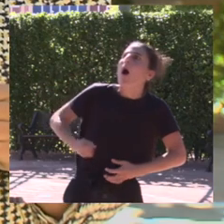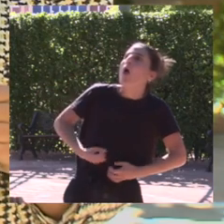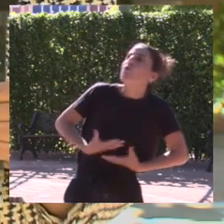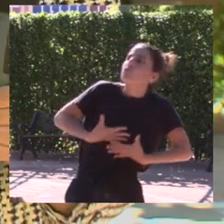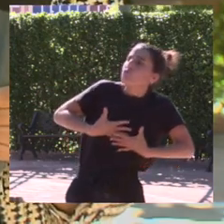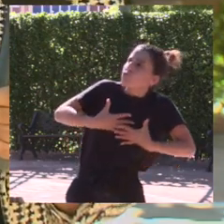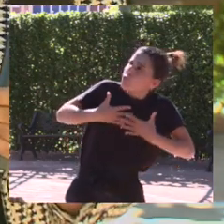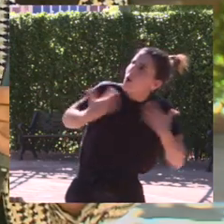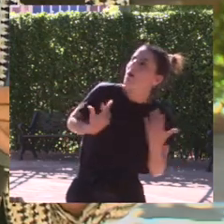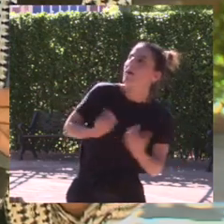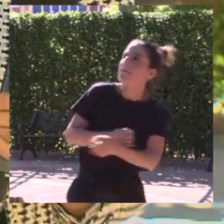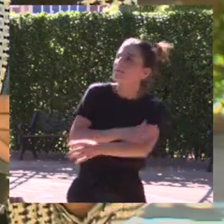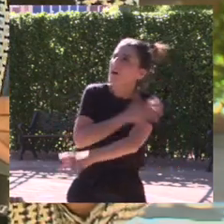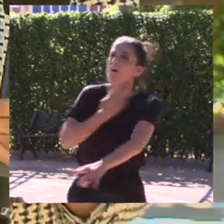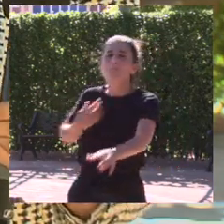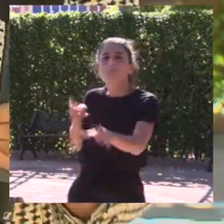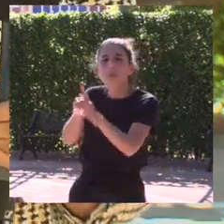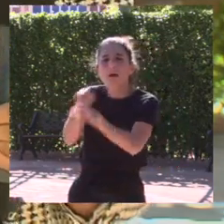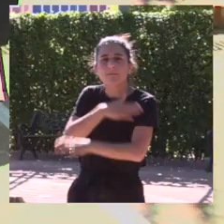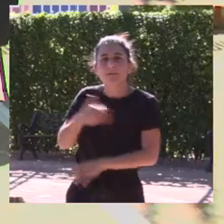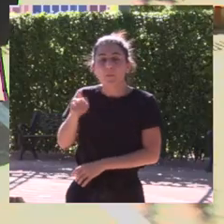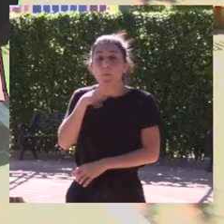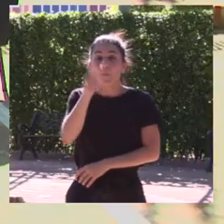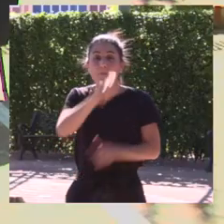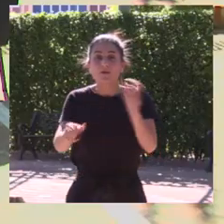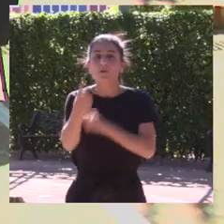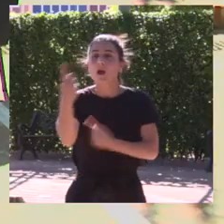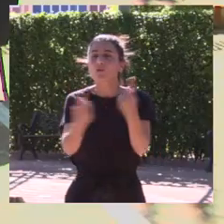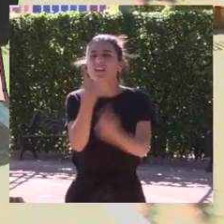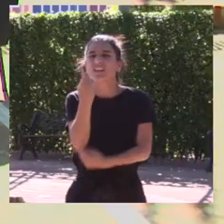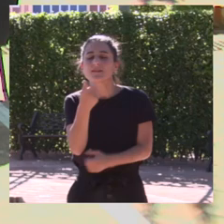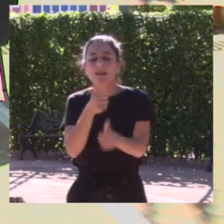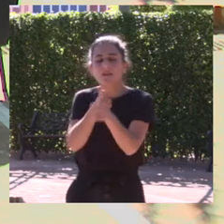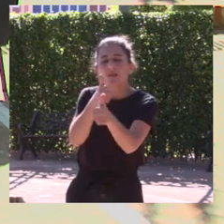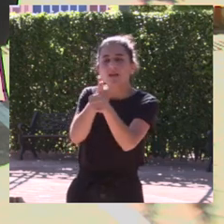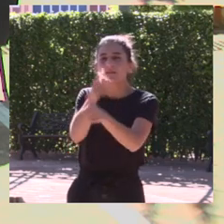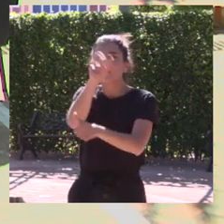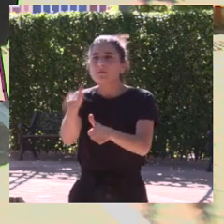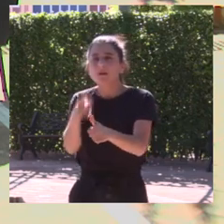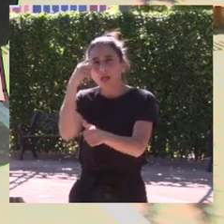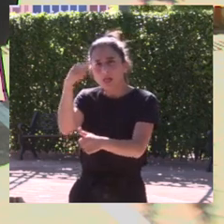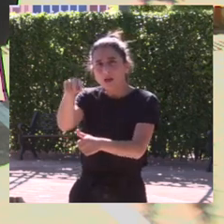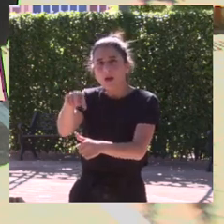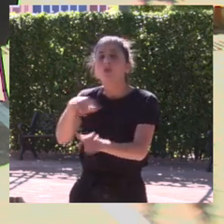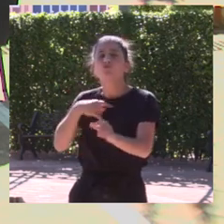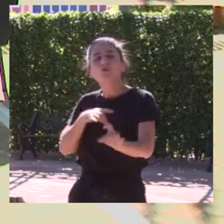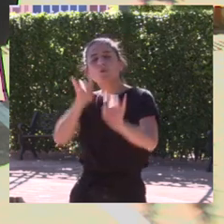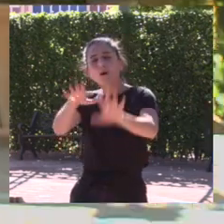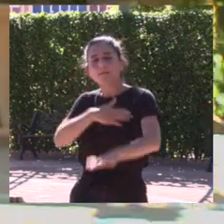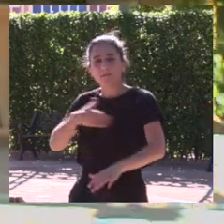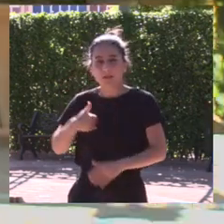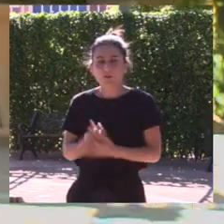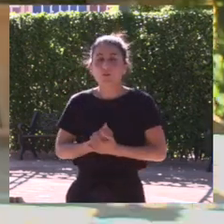personas que al final necesitan tener una idea, un referente, una persona a la que puedan seguir.